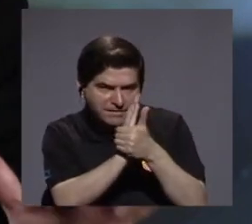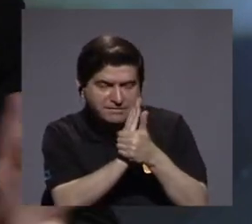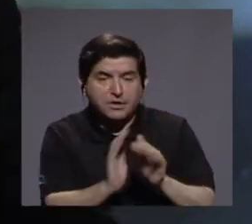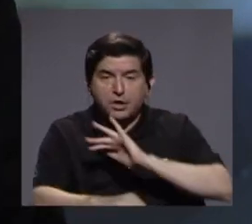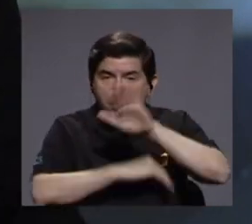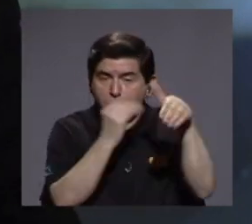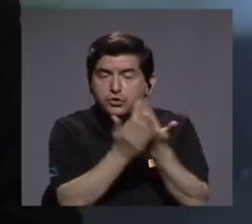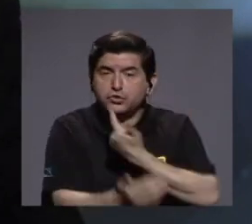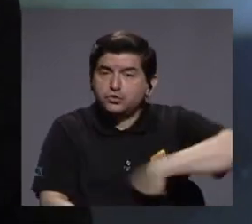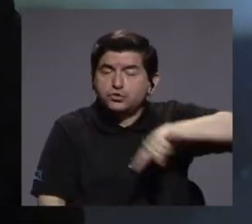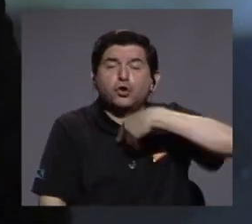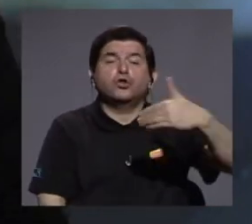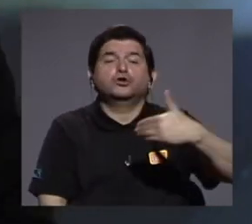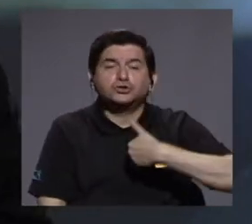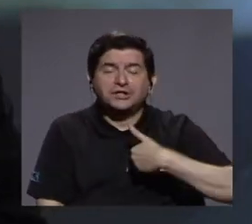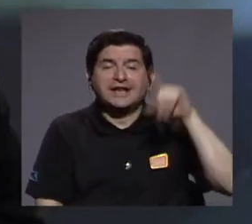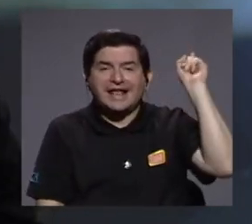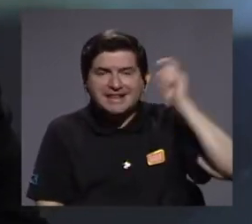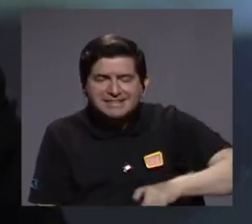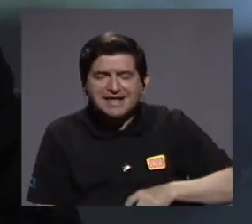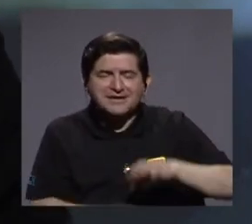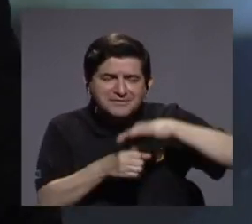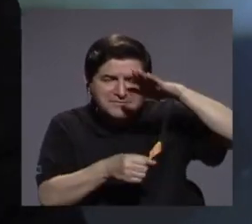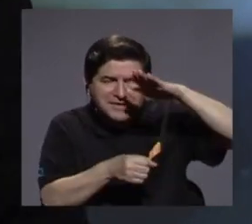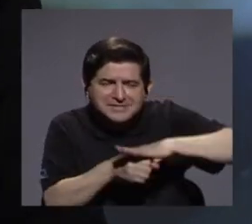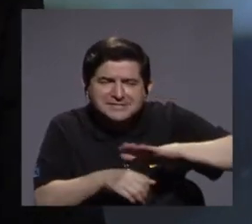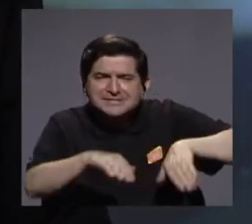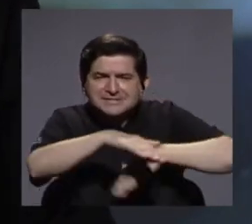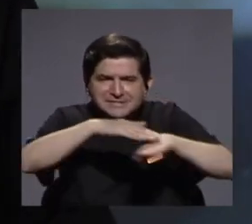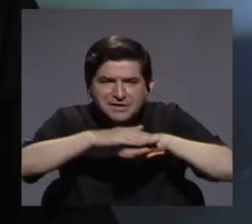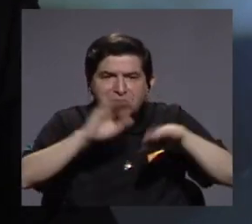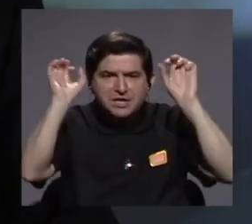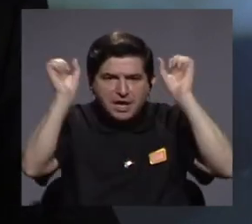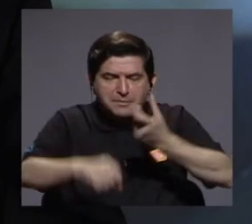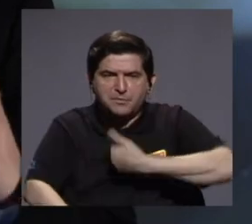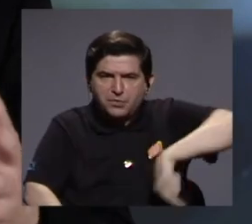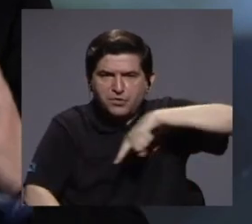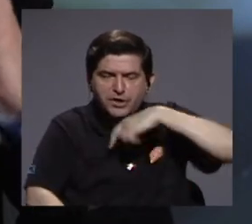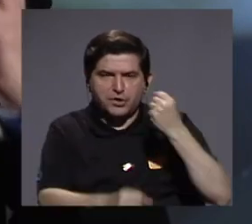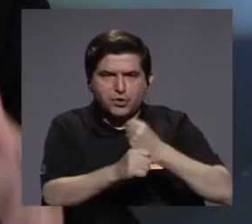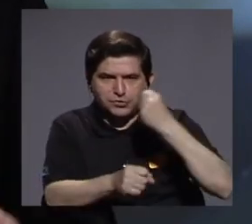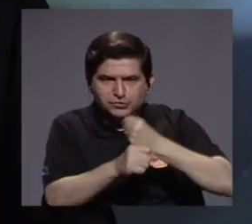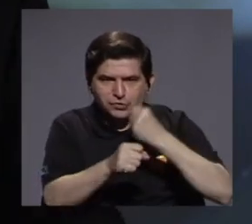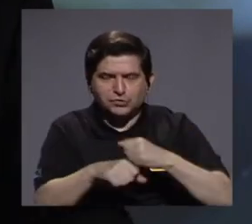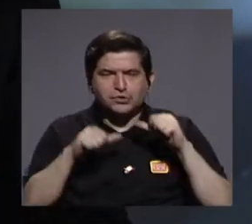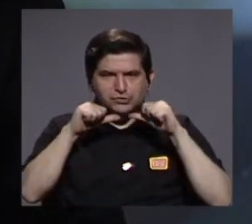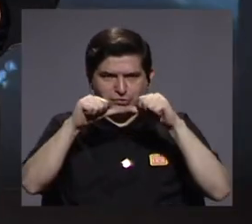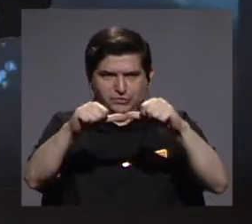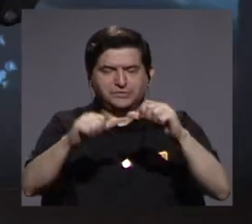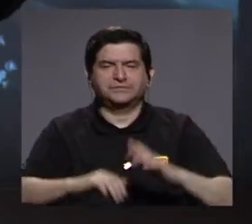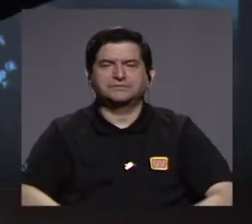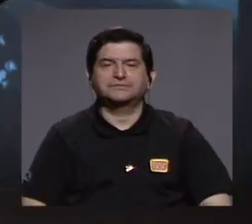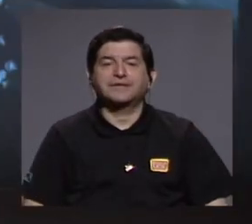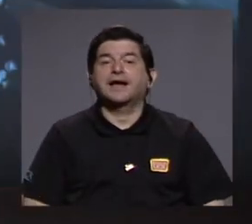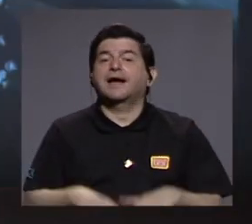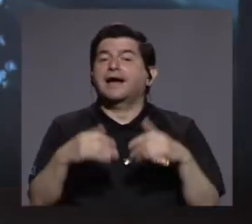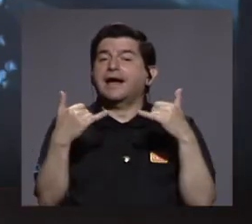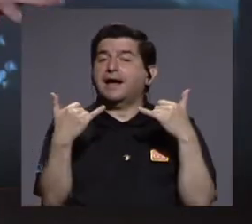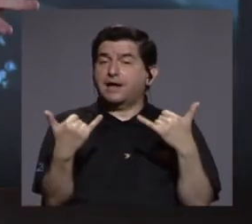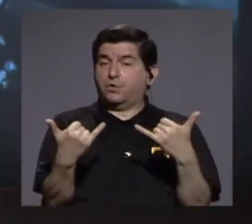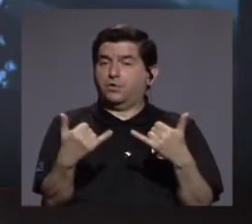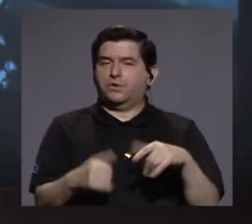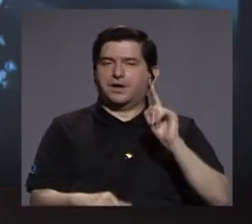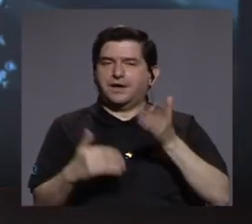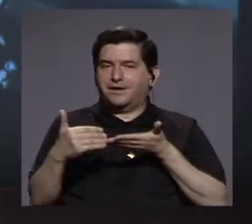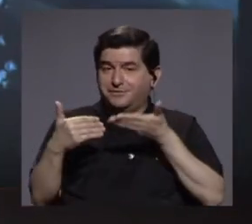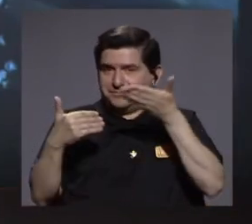todos y todas tenemos debe ser esa semilla esencial para poder nosotros trabajar y salir adelante. Ahora bien, una